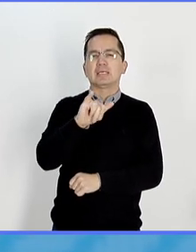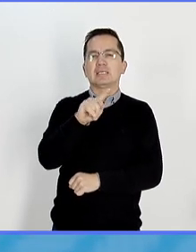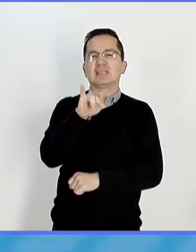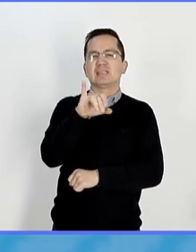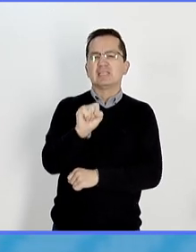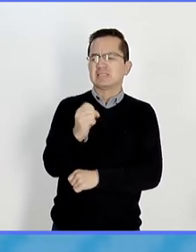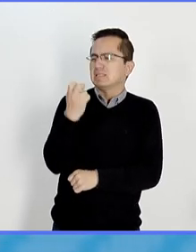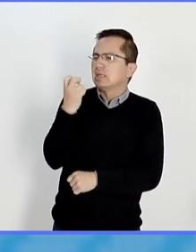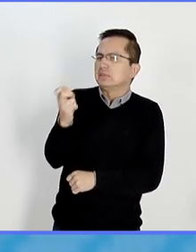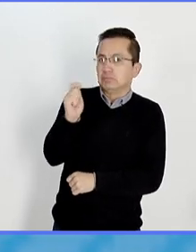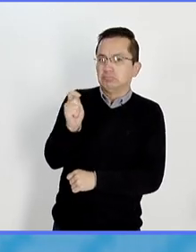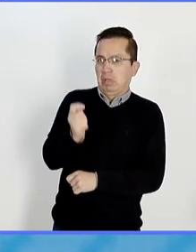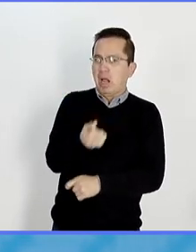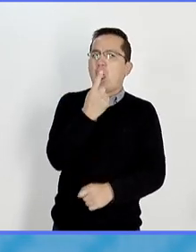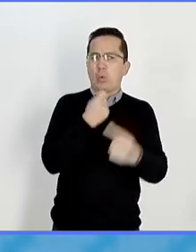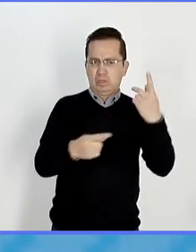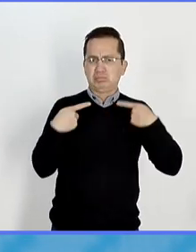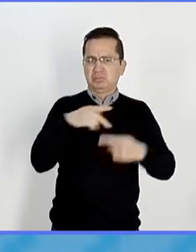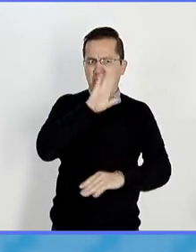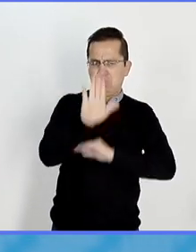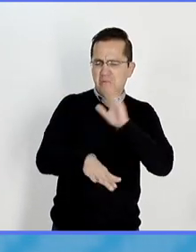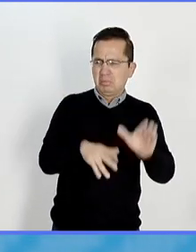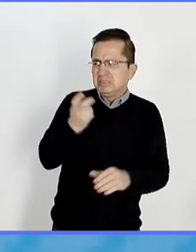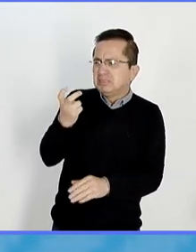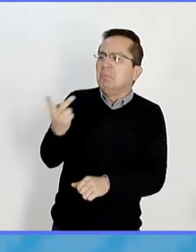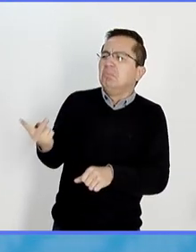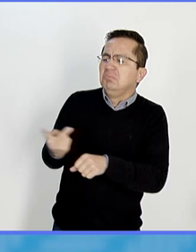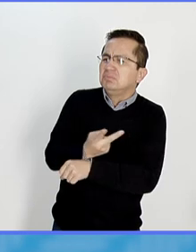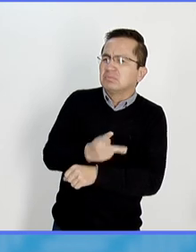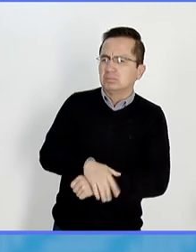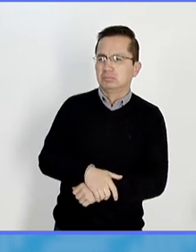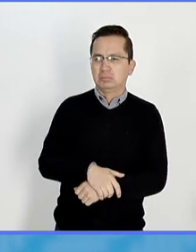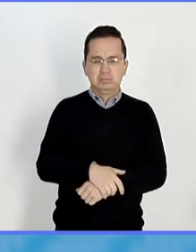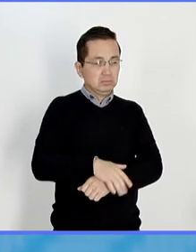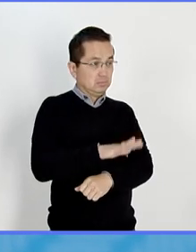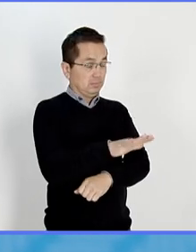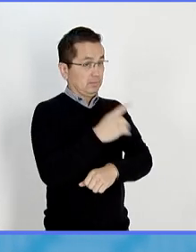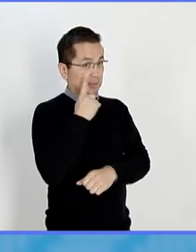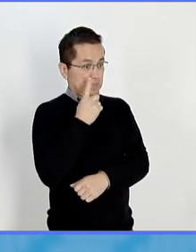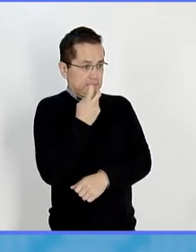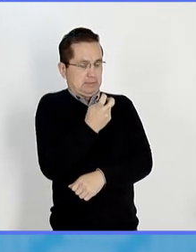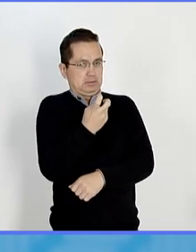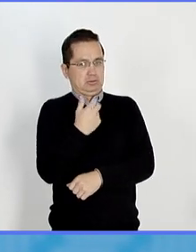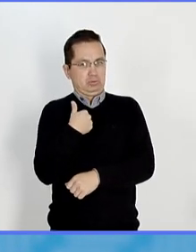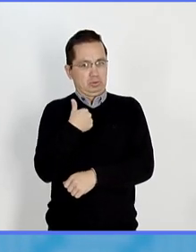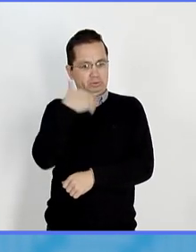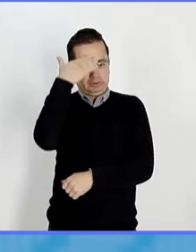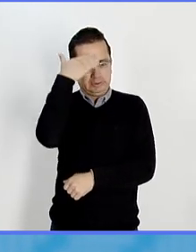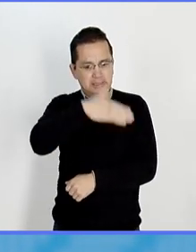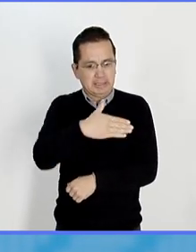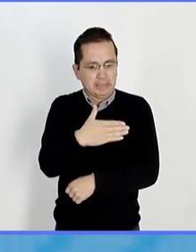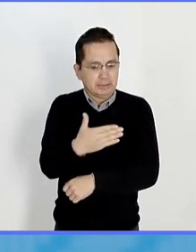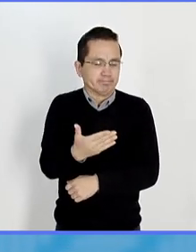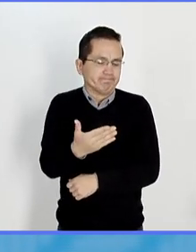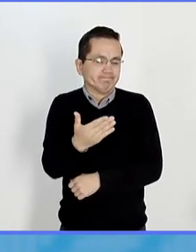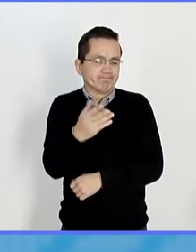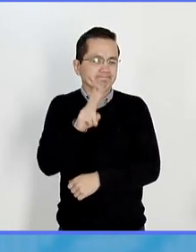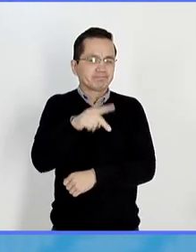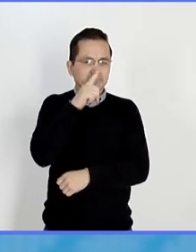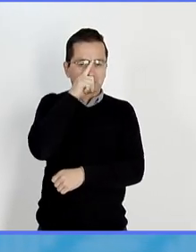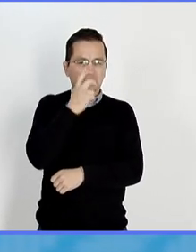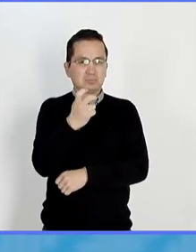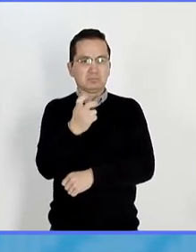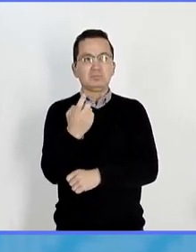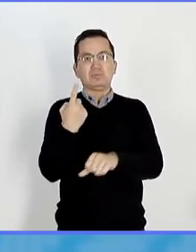personas. Sí, pues ahí sí. Y yo sé que desde que empezó esta noticia de las